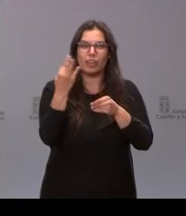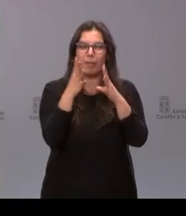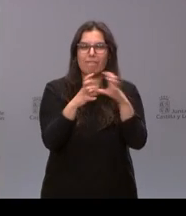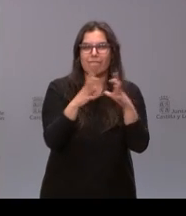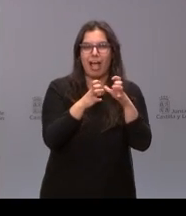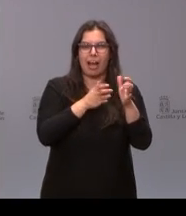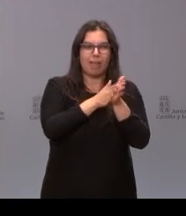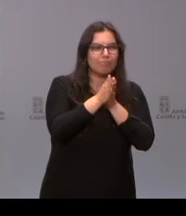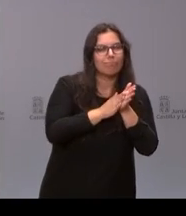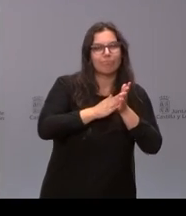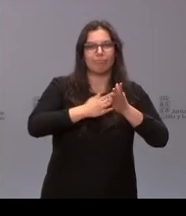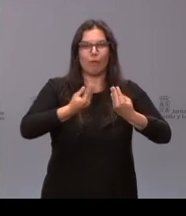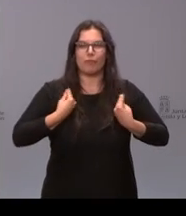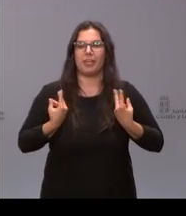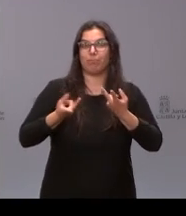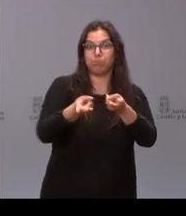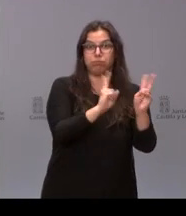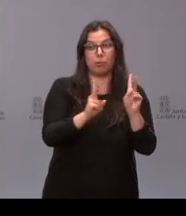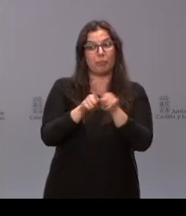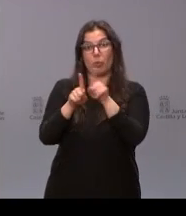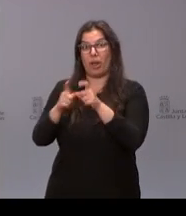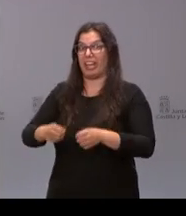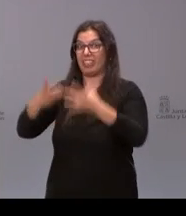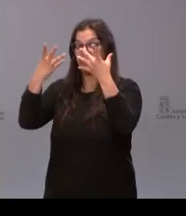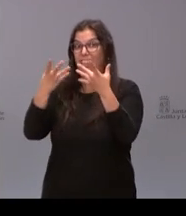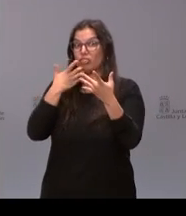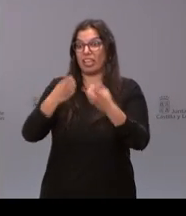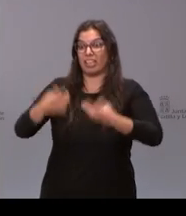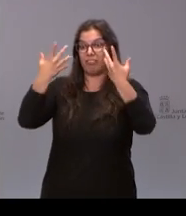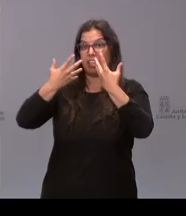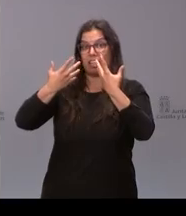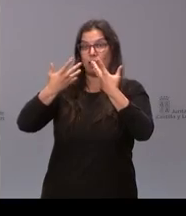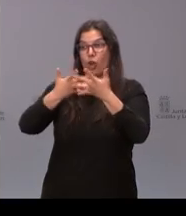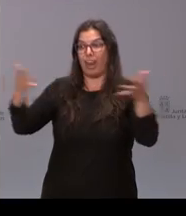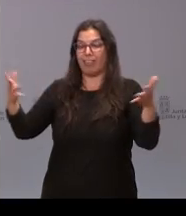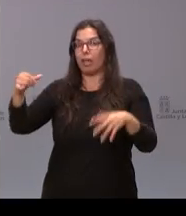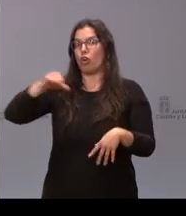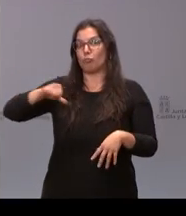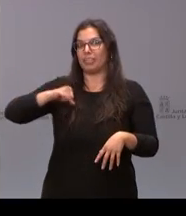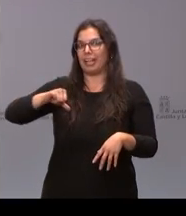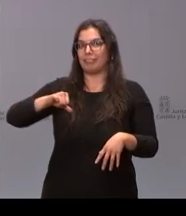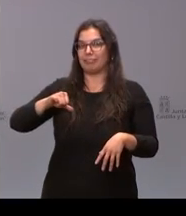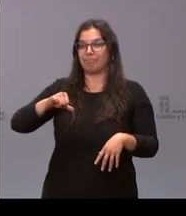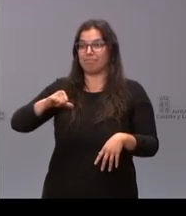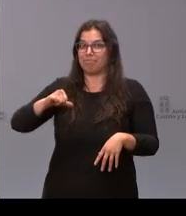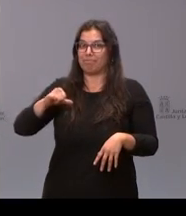así sucede con un edificio por muy grande que sea nunca será un hospital si su geografía